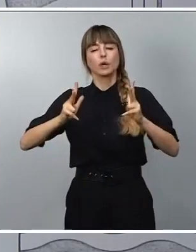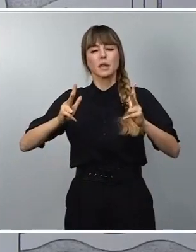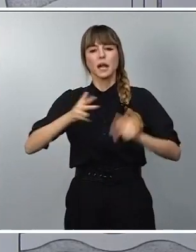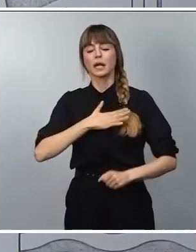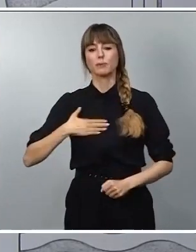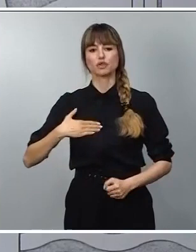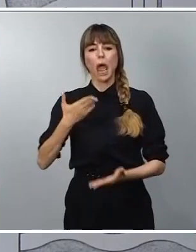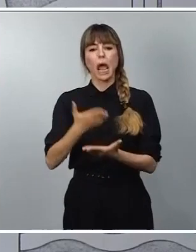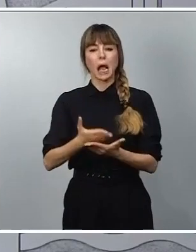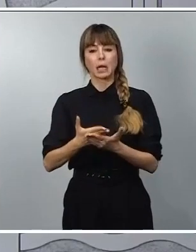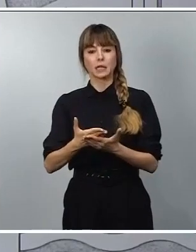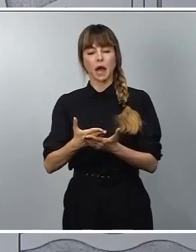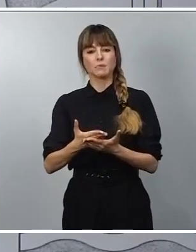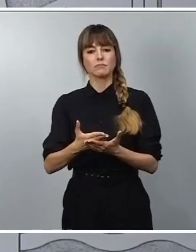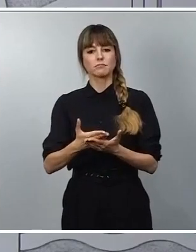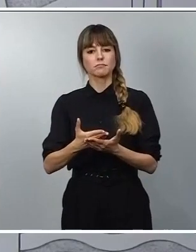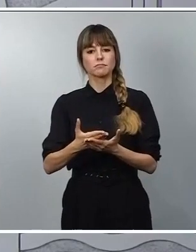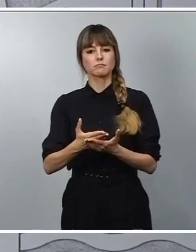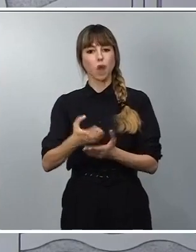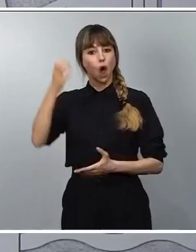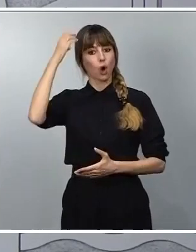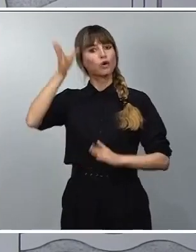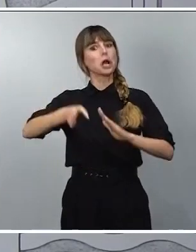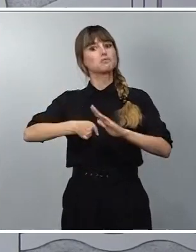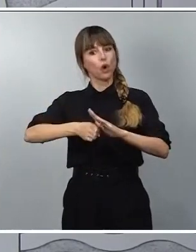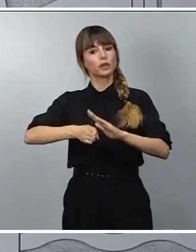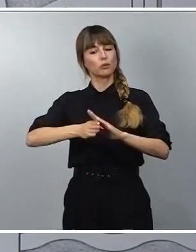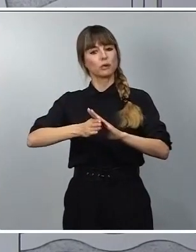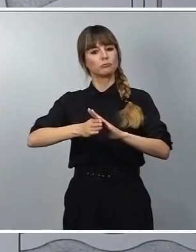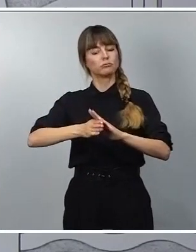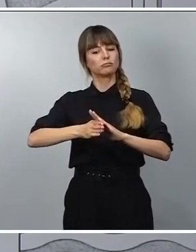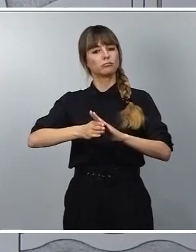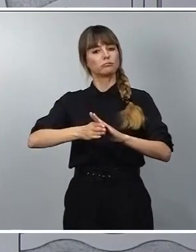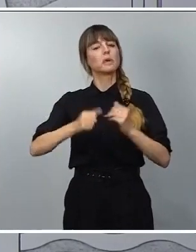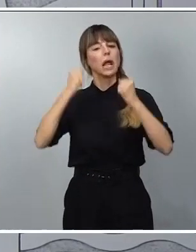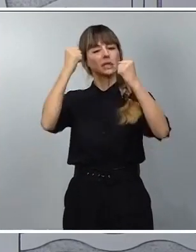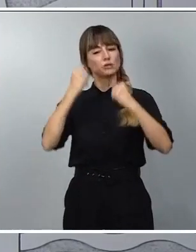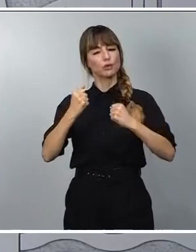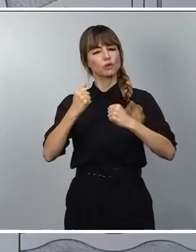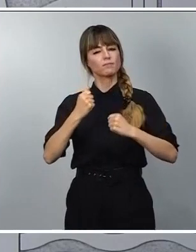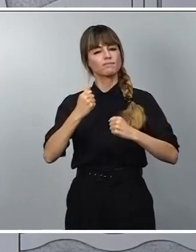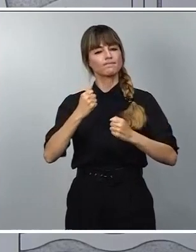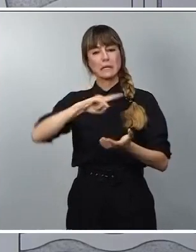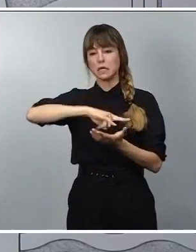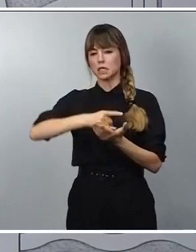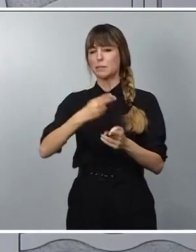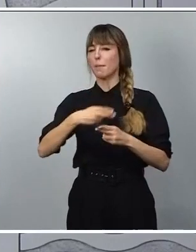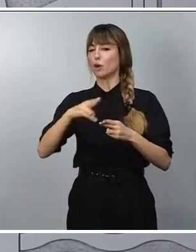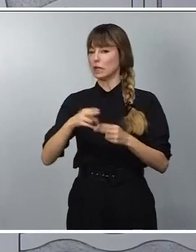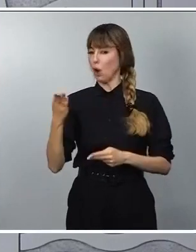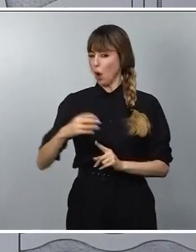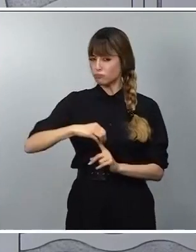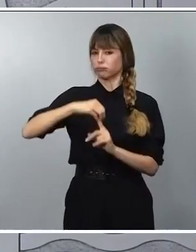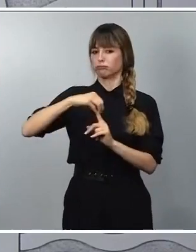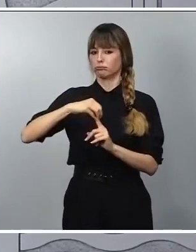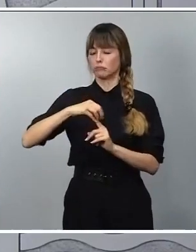garantizando la continuidad de la corona como una institución central en nuestro sistema político, reafirmando nuestros